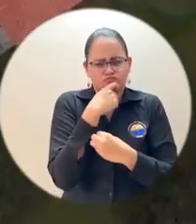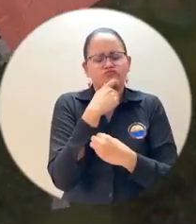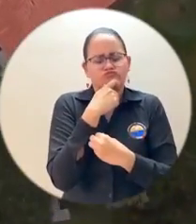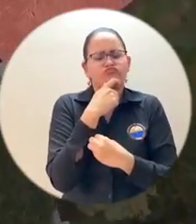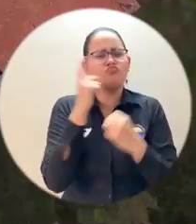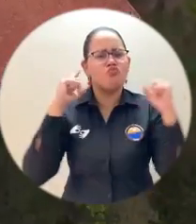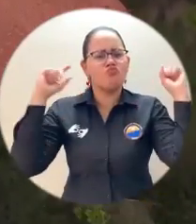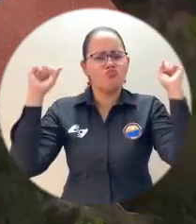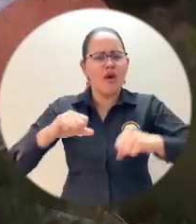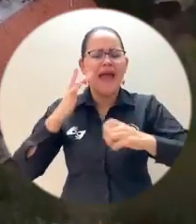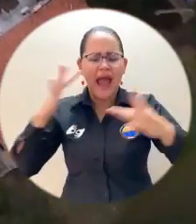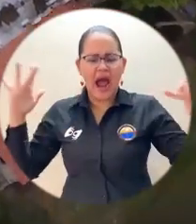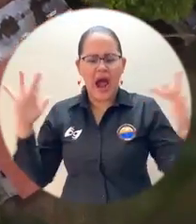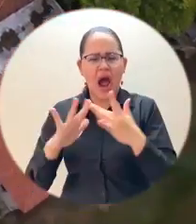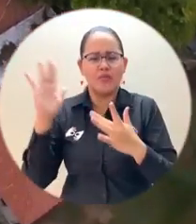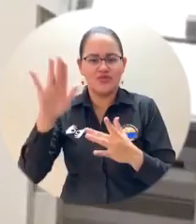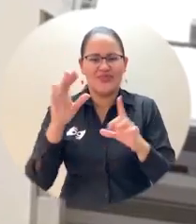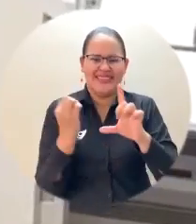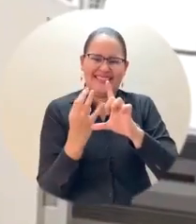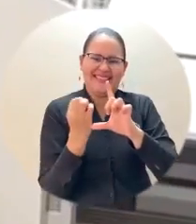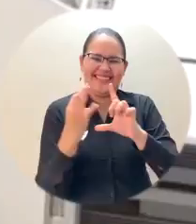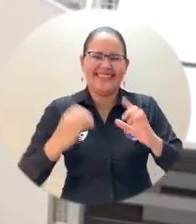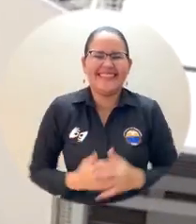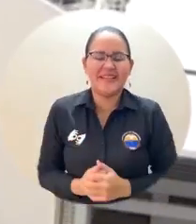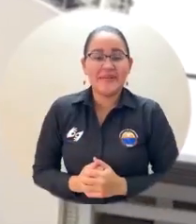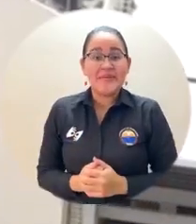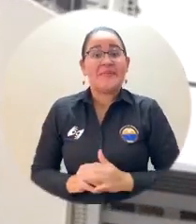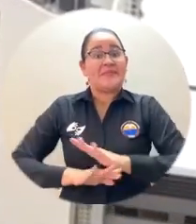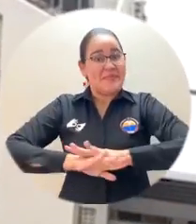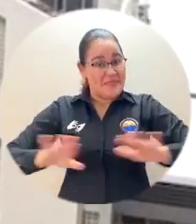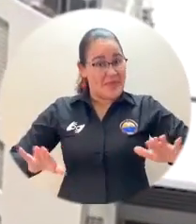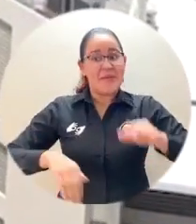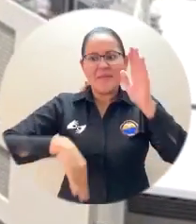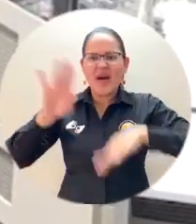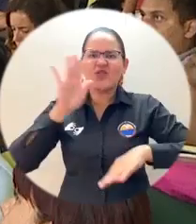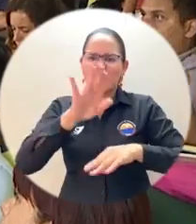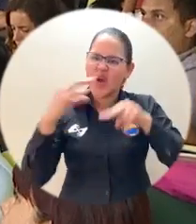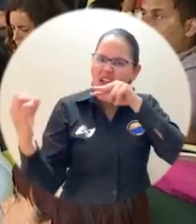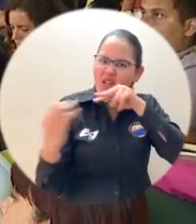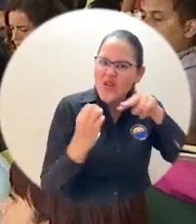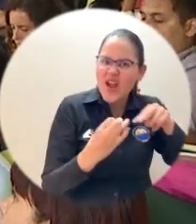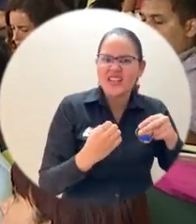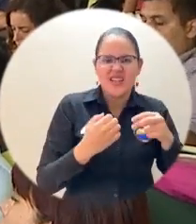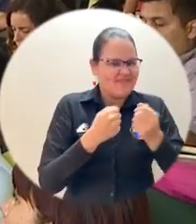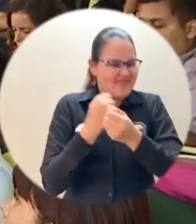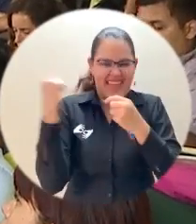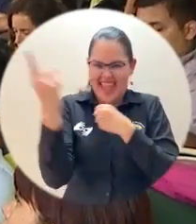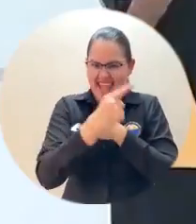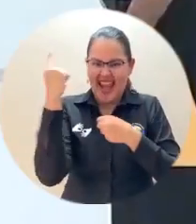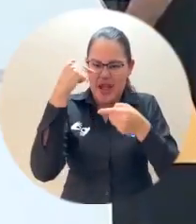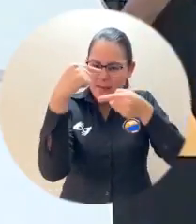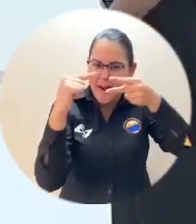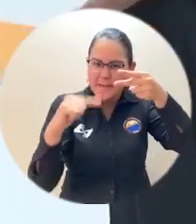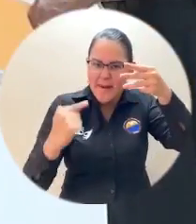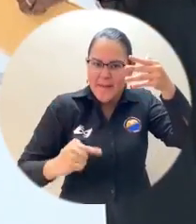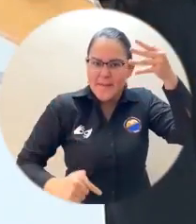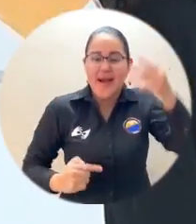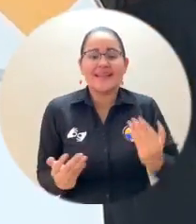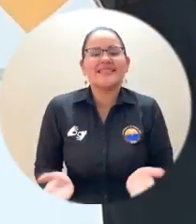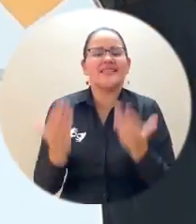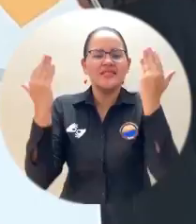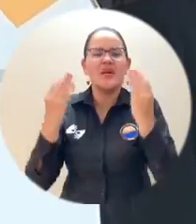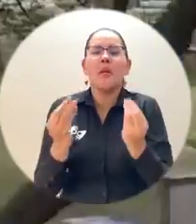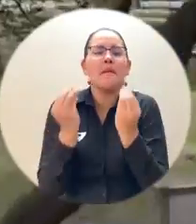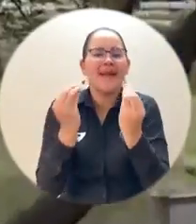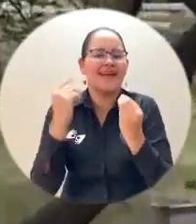por este programa académico. Con esta reestructuración de la bandeja de programas en educación a los que le apuesta la universidad, se